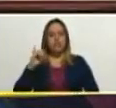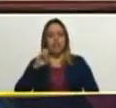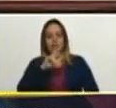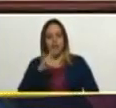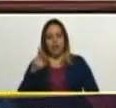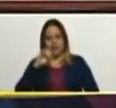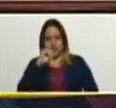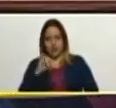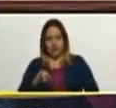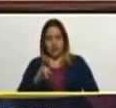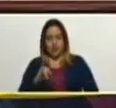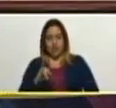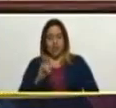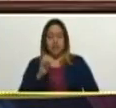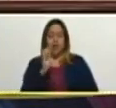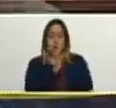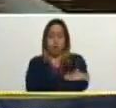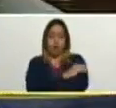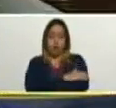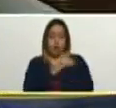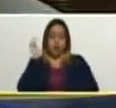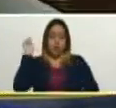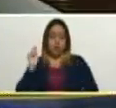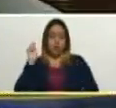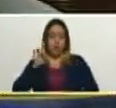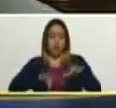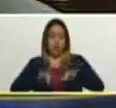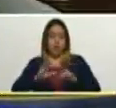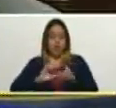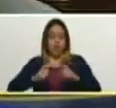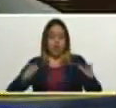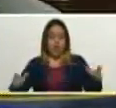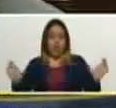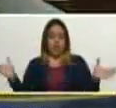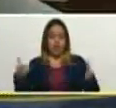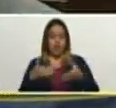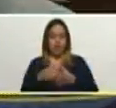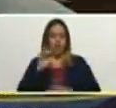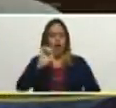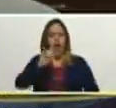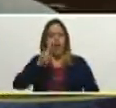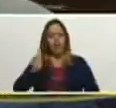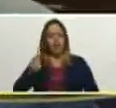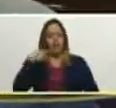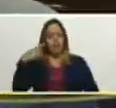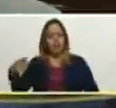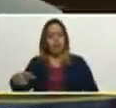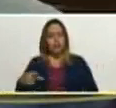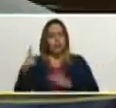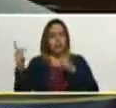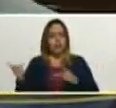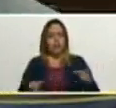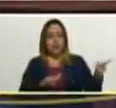diputado opositor, secretario general del Partido Acción Democrática, bienvenido,